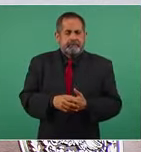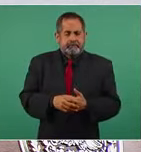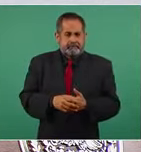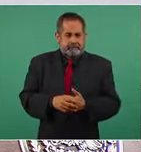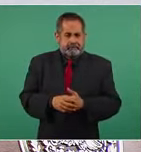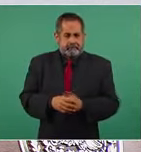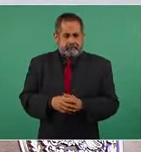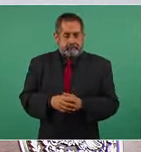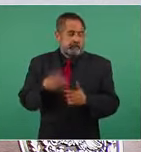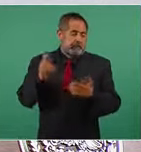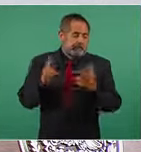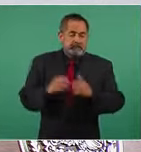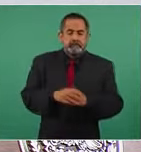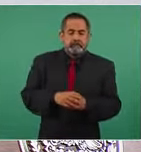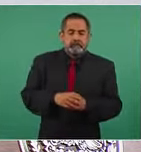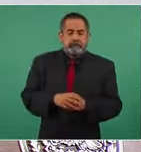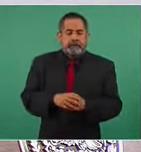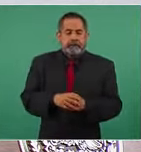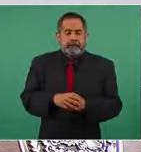pero